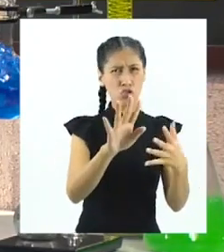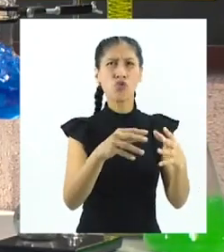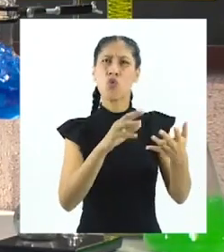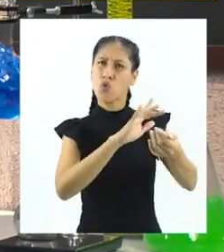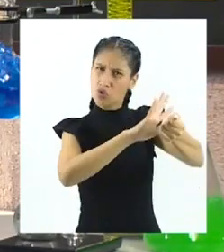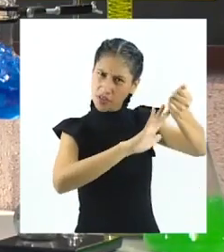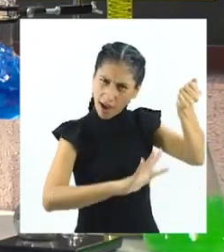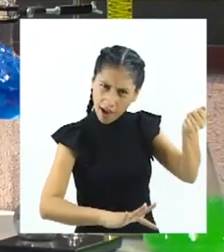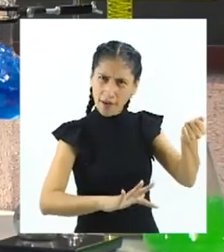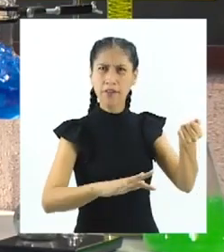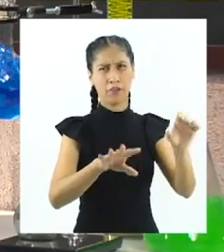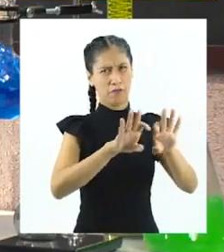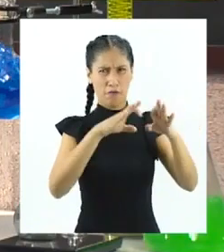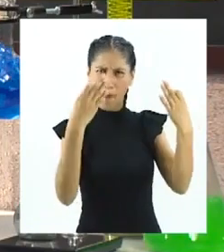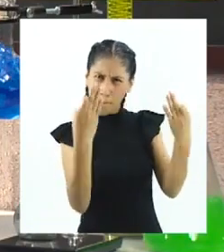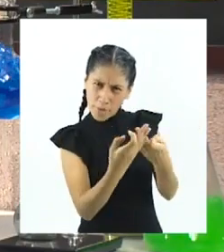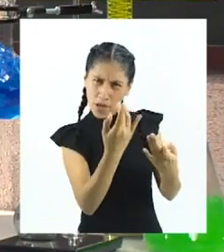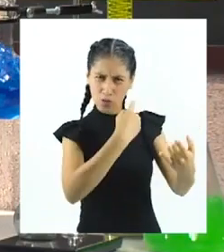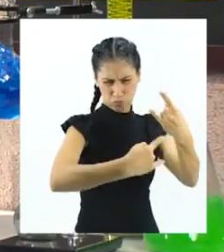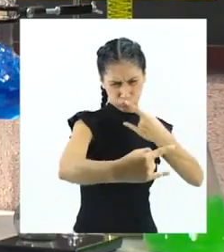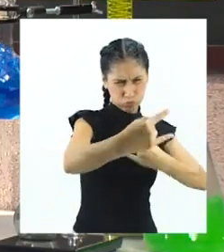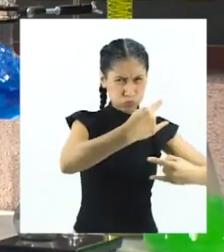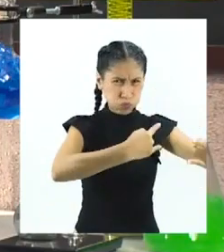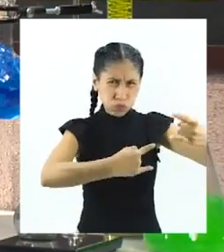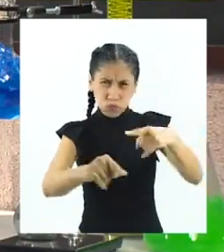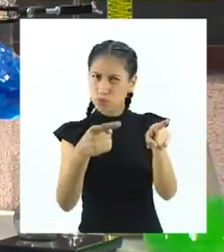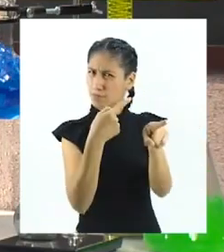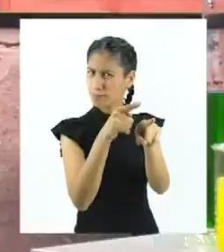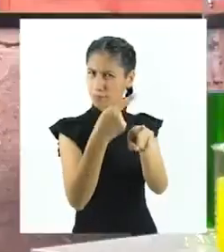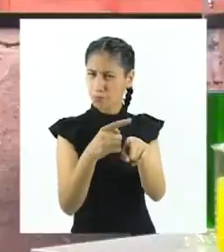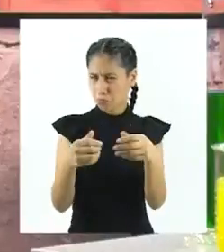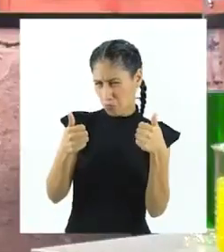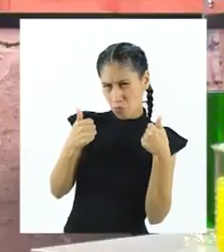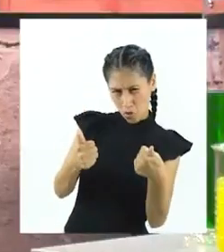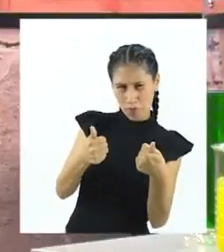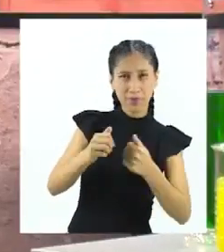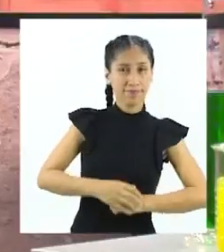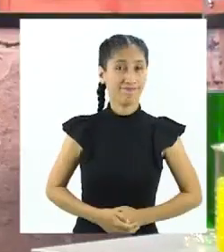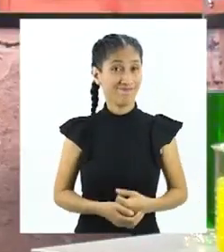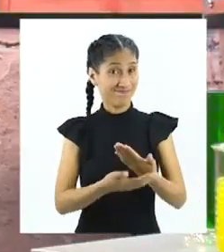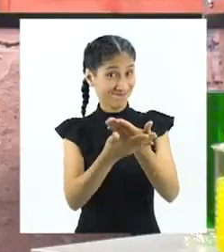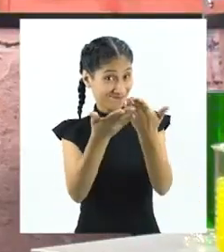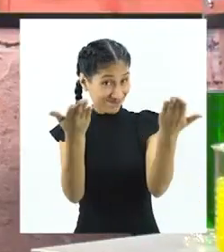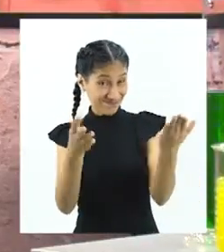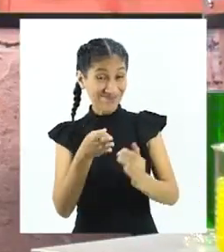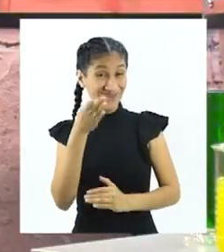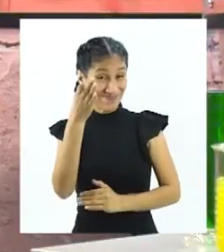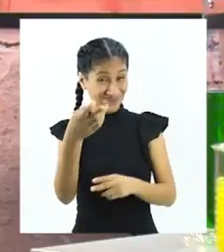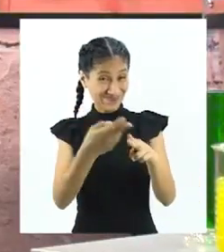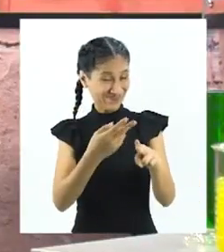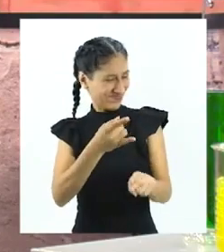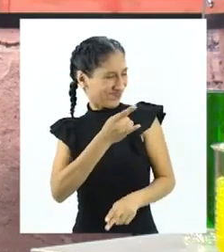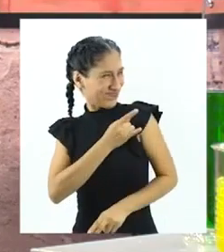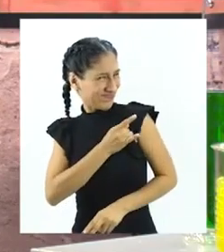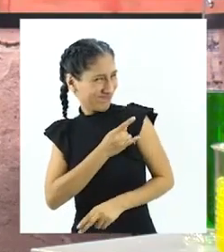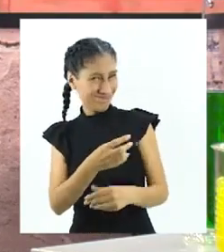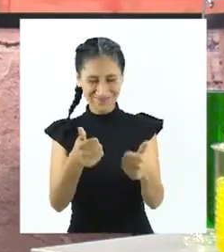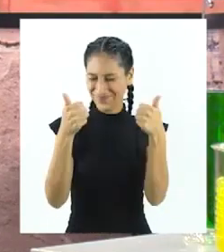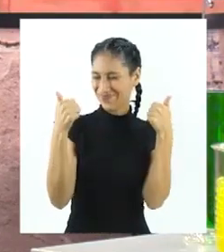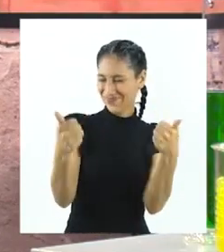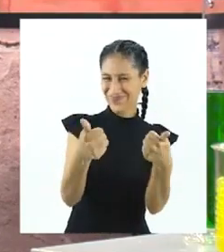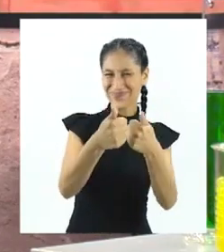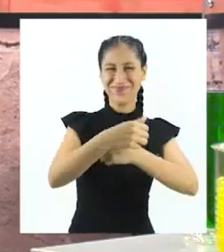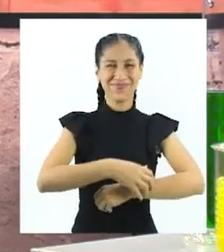orden, clase, filum, reino y dominio. Muy bien, chicas y chicos, y futuros cachimbos